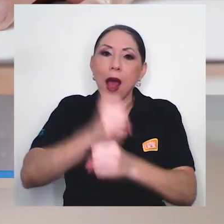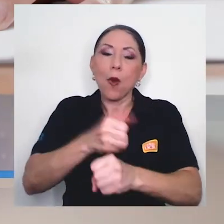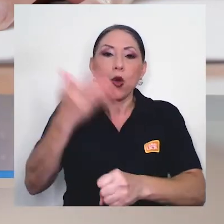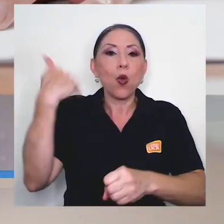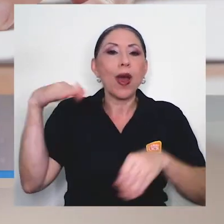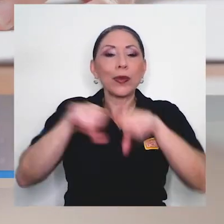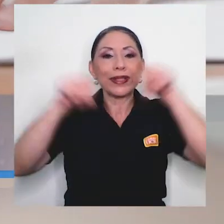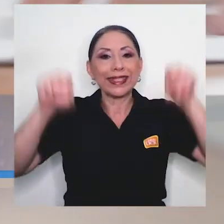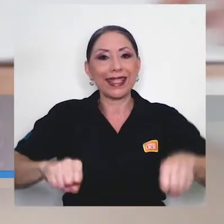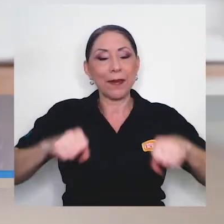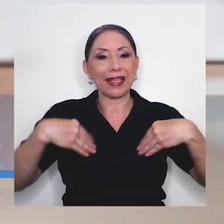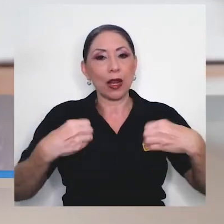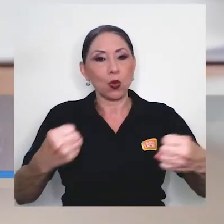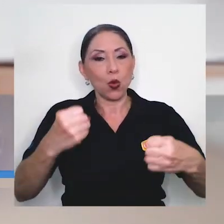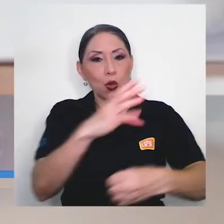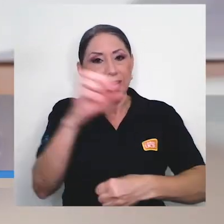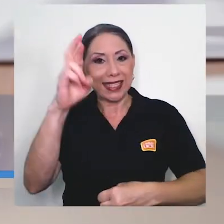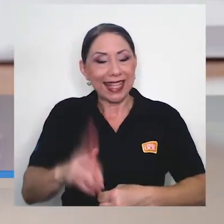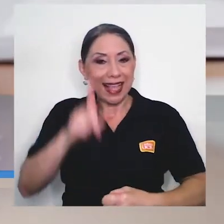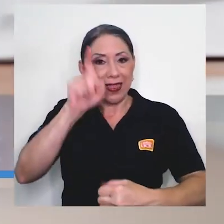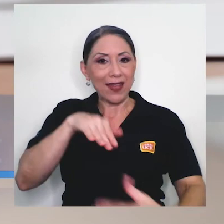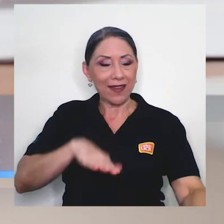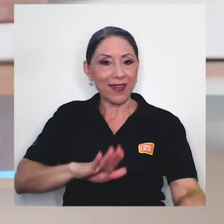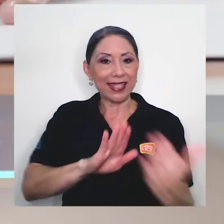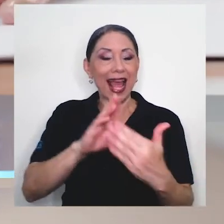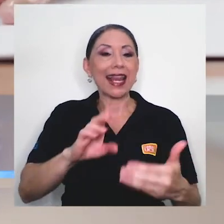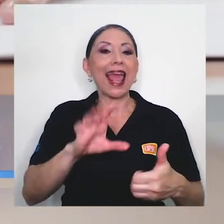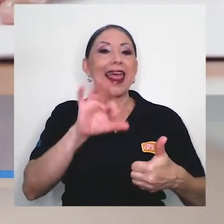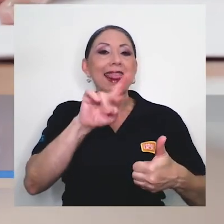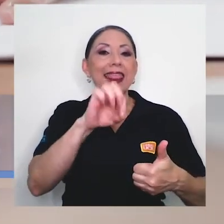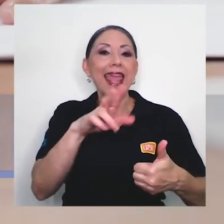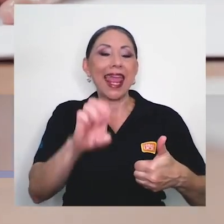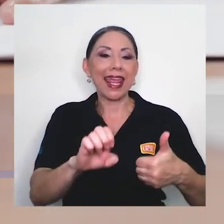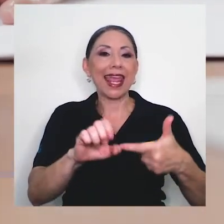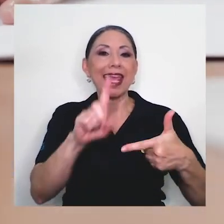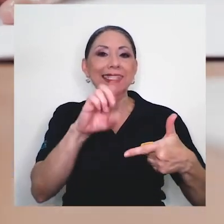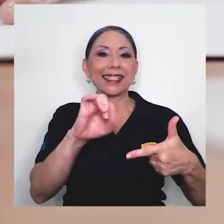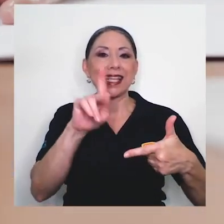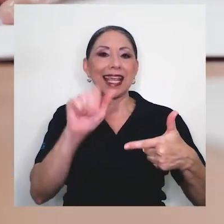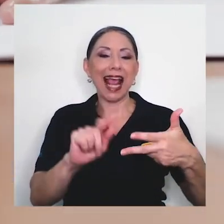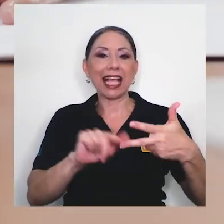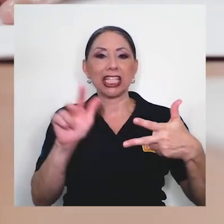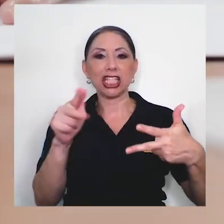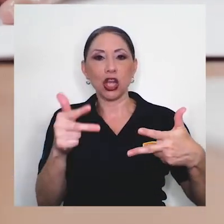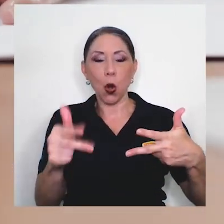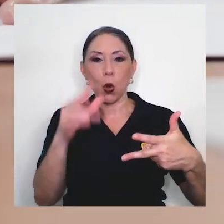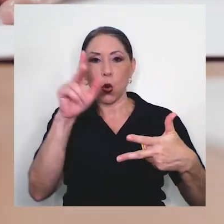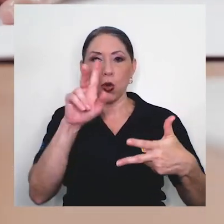costarricense ha tenido que enfrentar enfermedades como el dengue, el zika y el chikungunya.